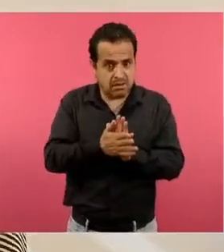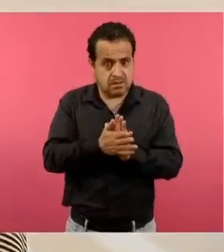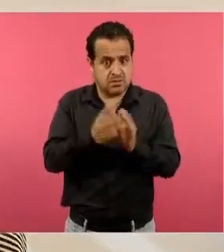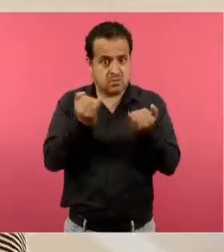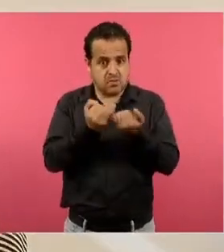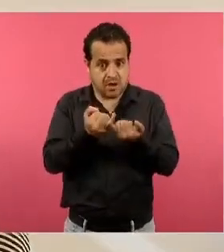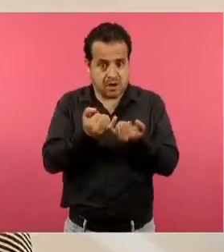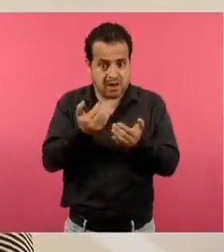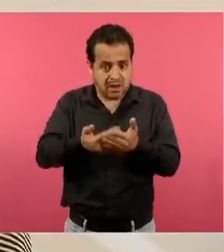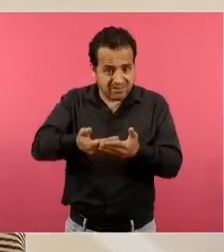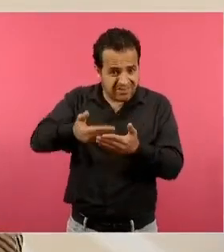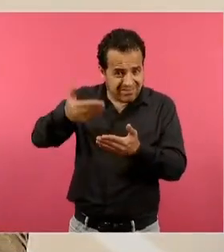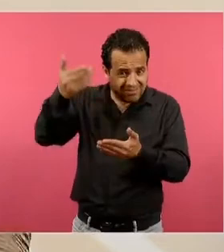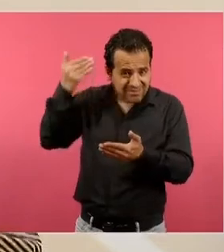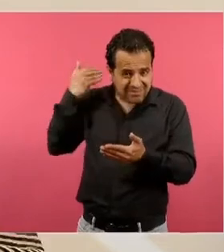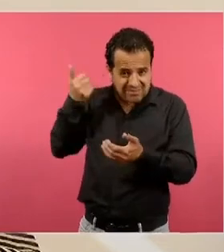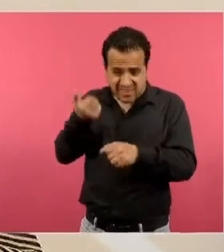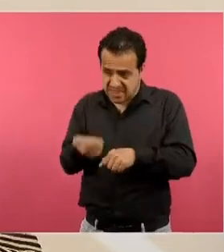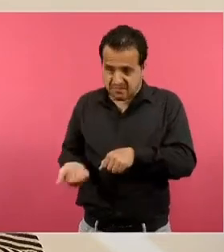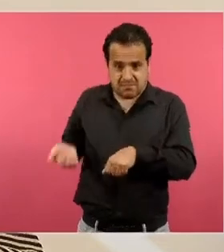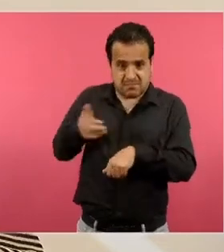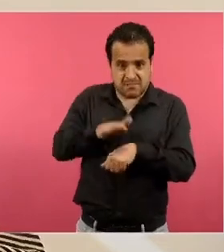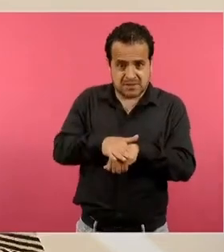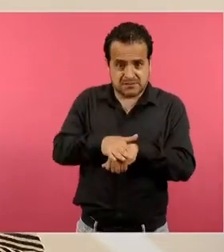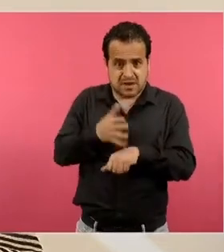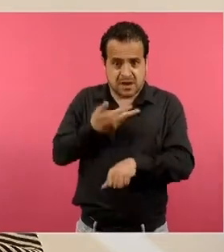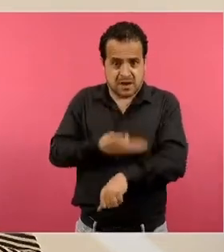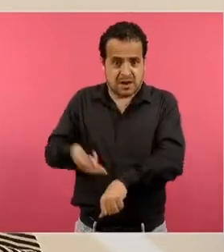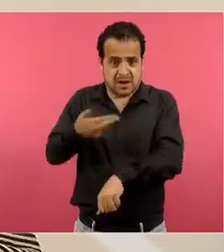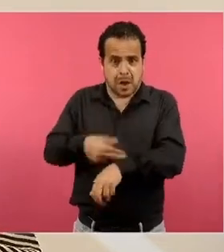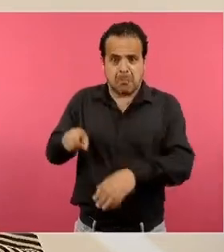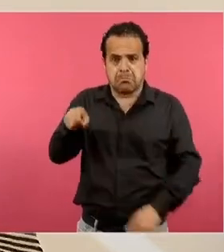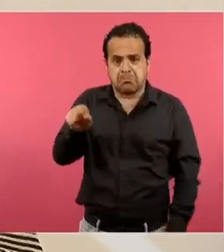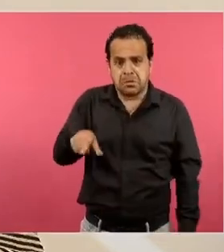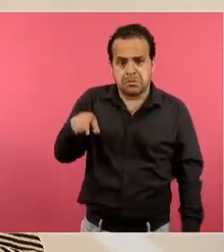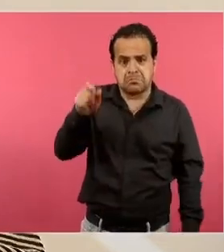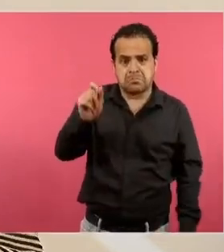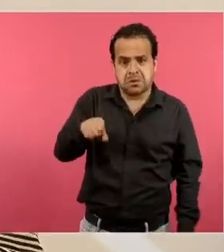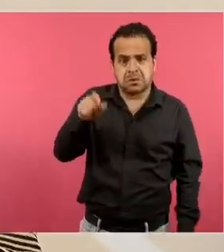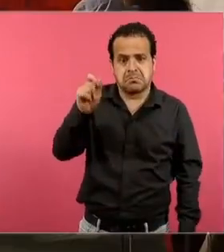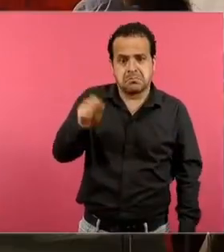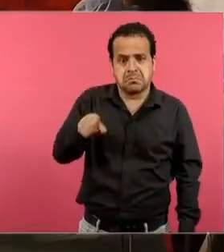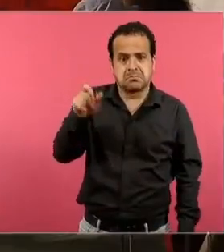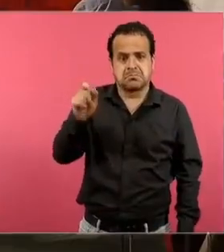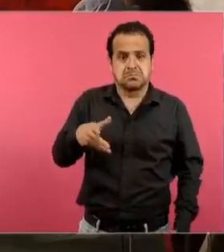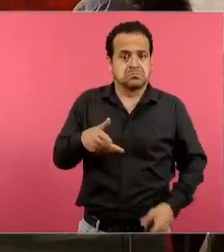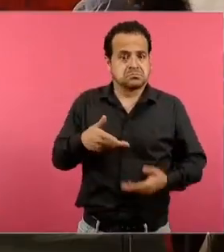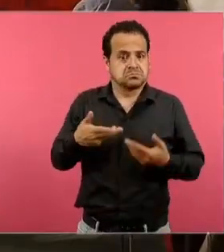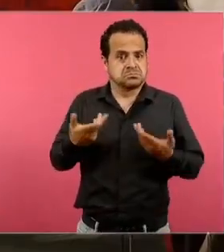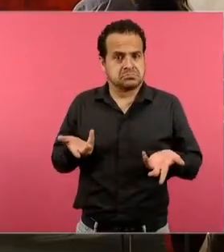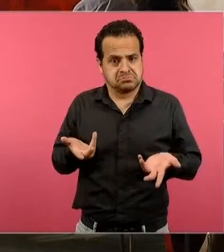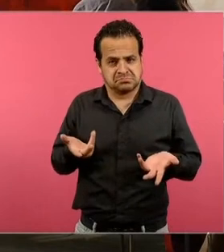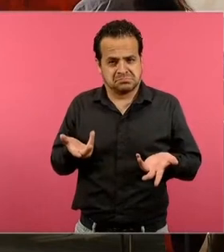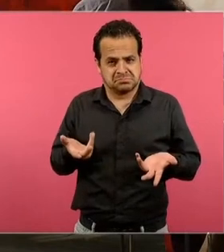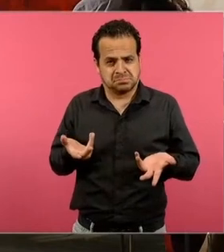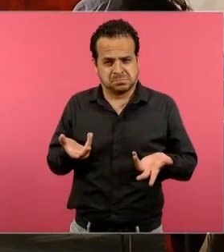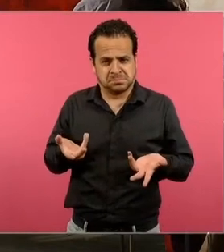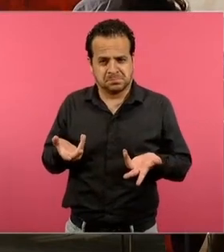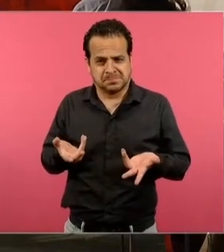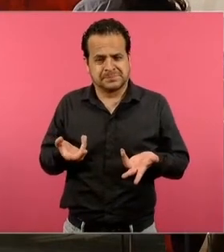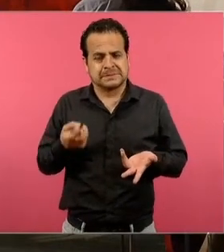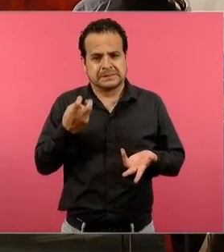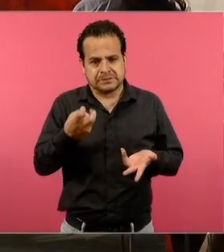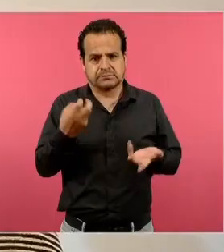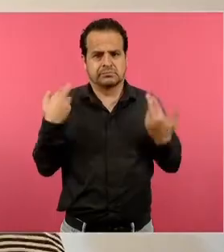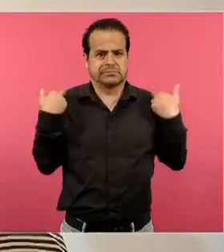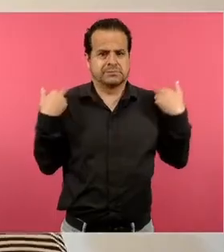instrumentales, que no lo son, que además eso es como la mayor farsa. Los maestros y maestras de México no son eso